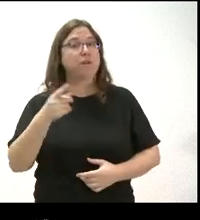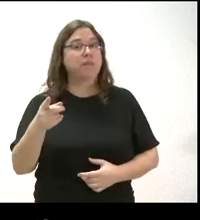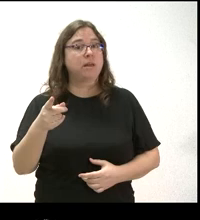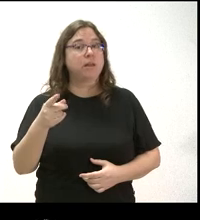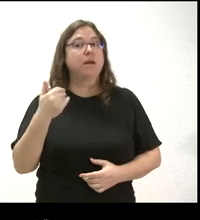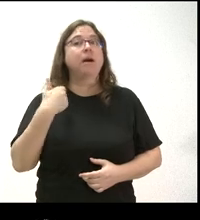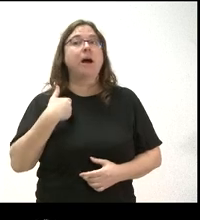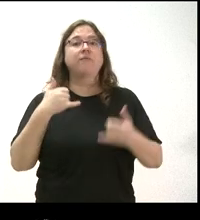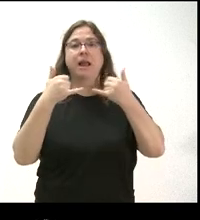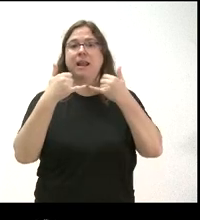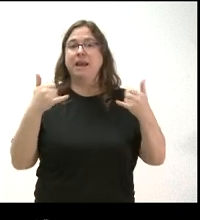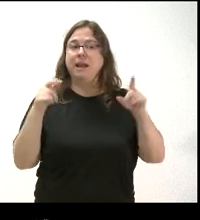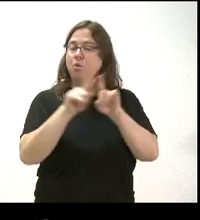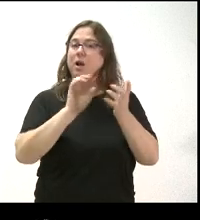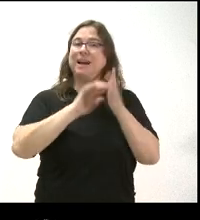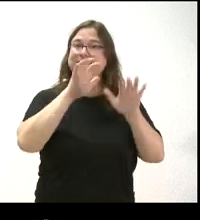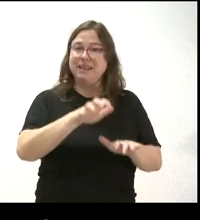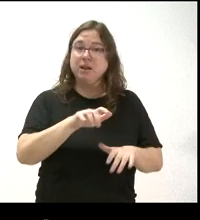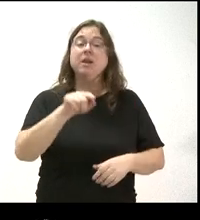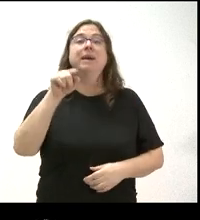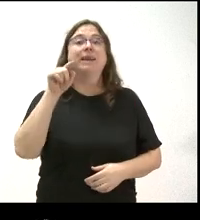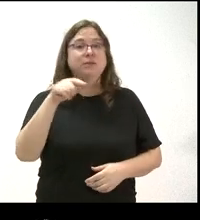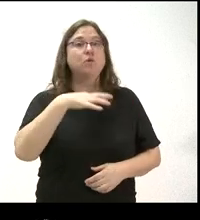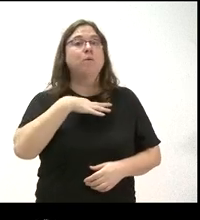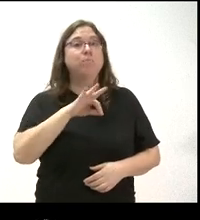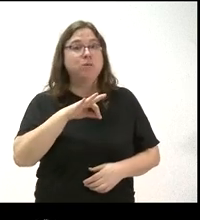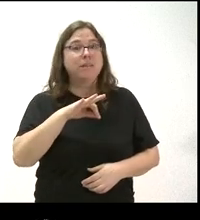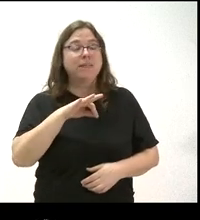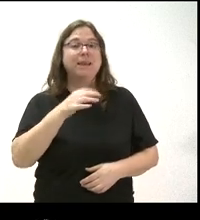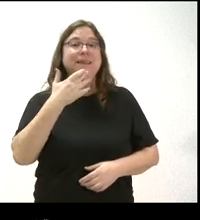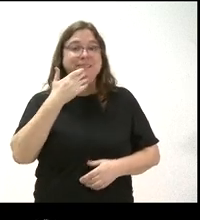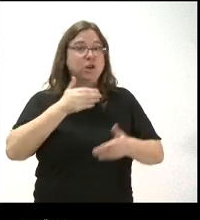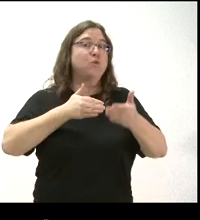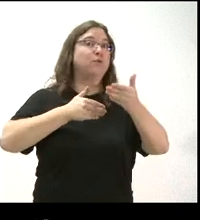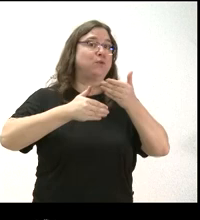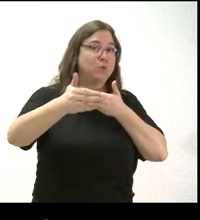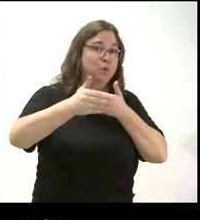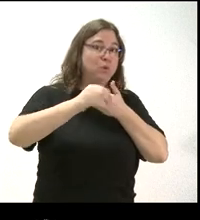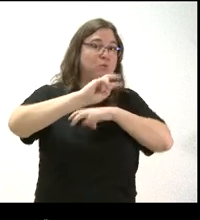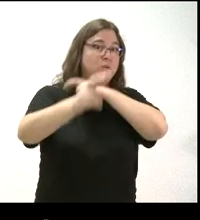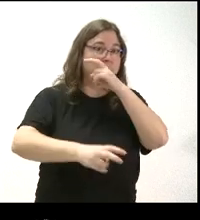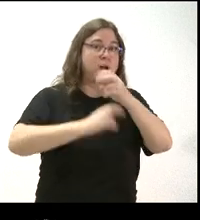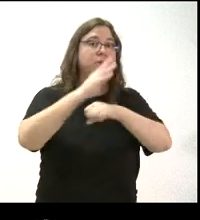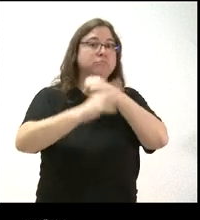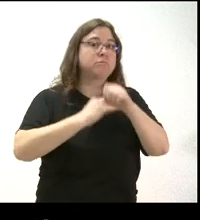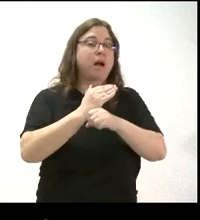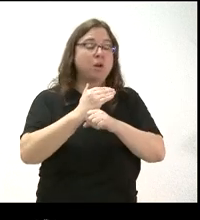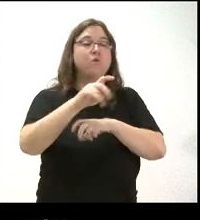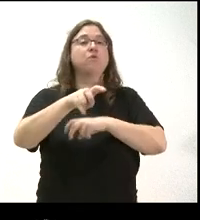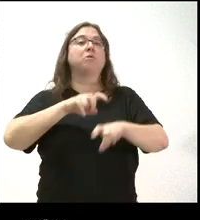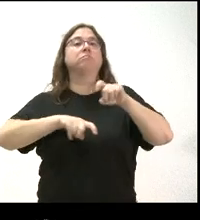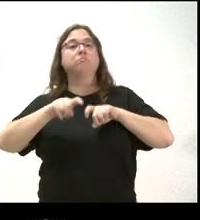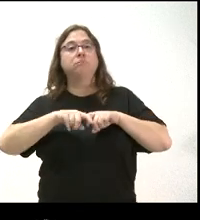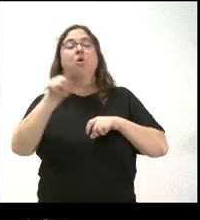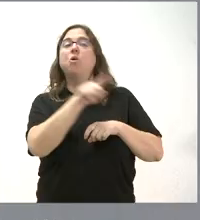seguido la misma línea en Castilla y León. Y si eso puede, digamos, retrotraerse en el futuro o es algo que dan por bueno tanto una parte del